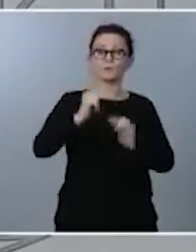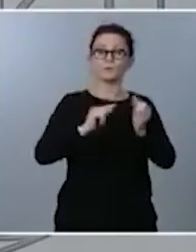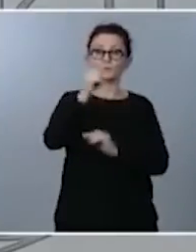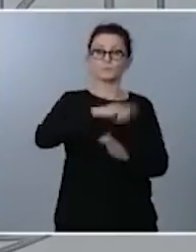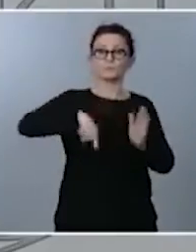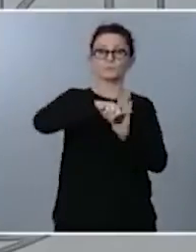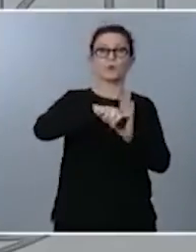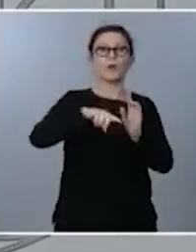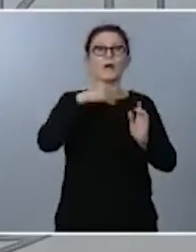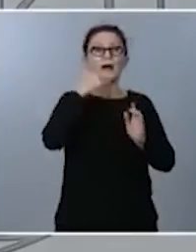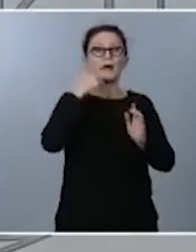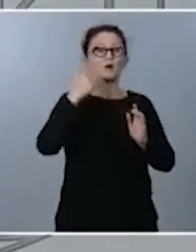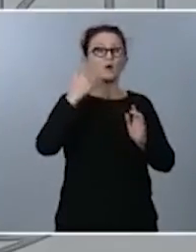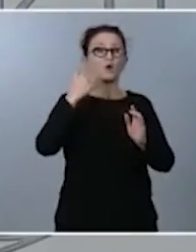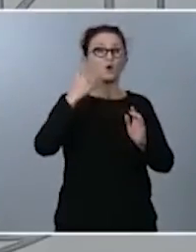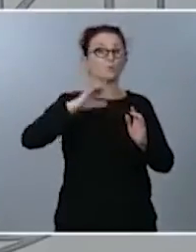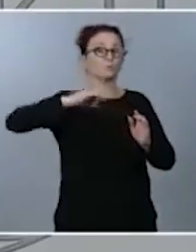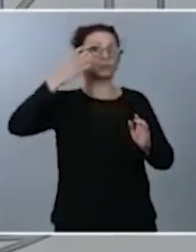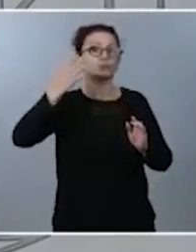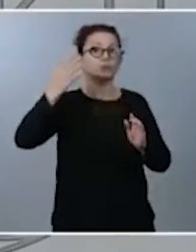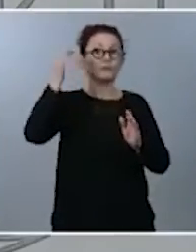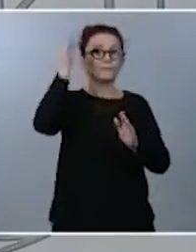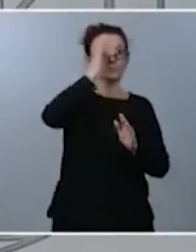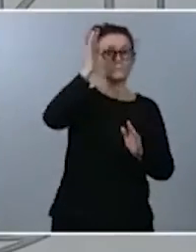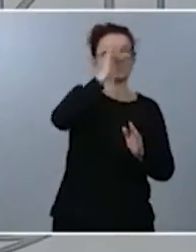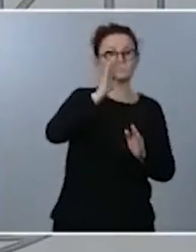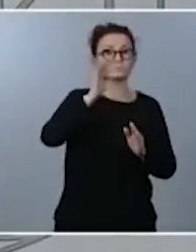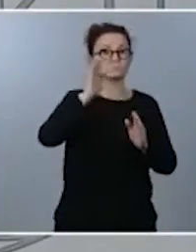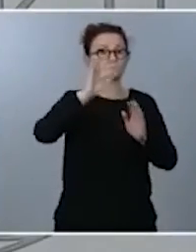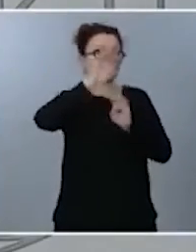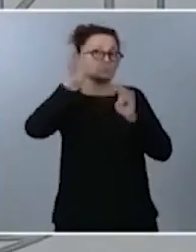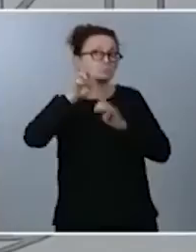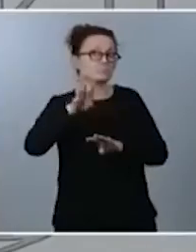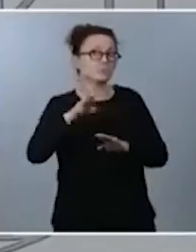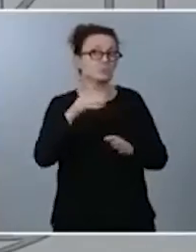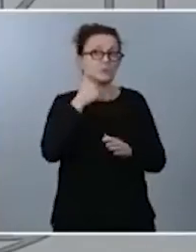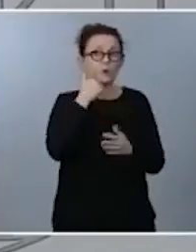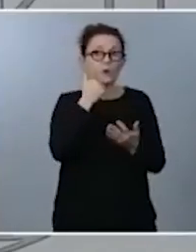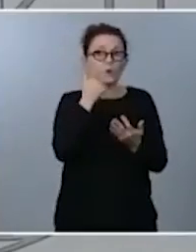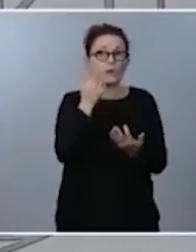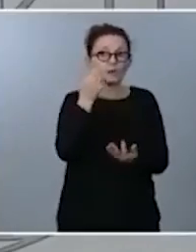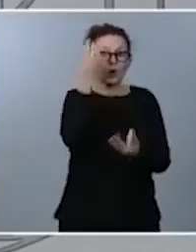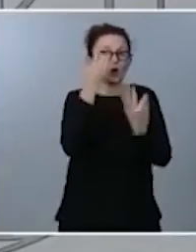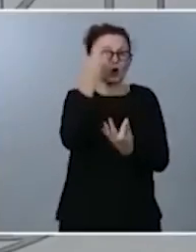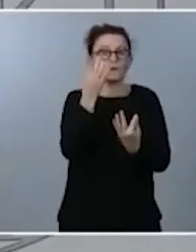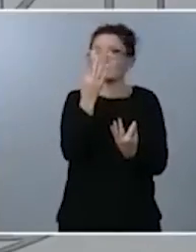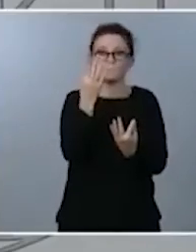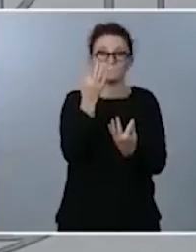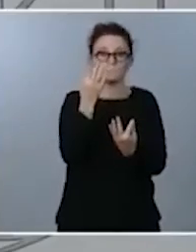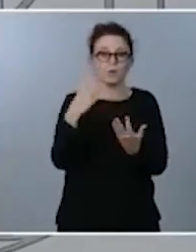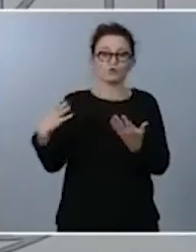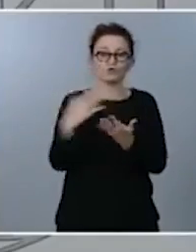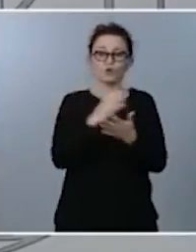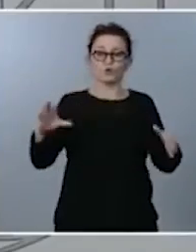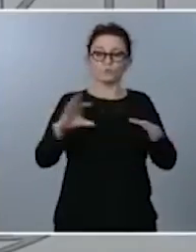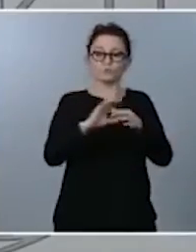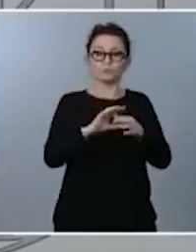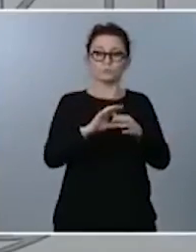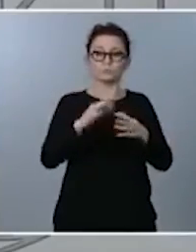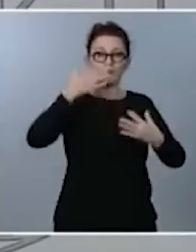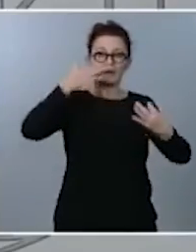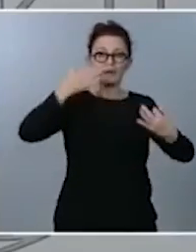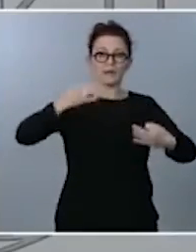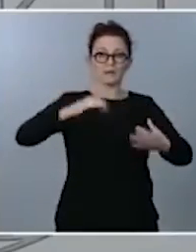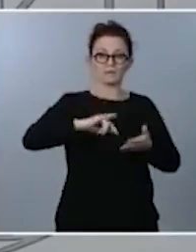o elementos como diría poco concretos todo responde a elementos reales a proyectos reales de